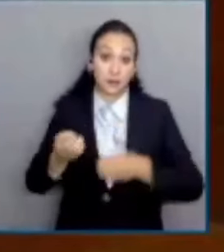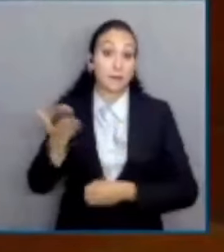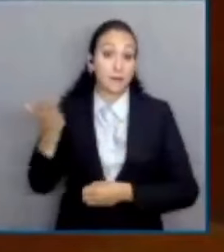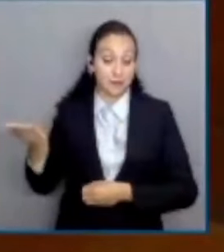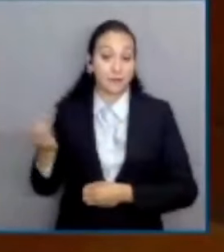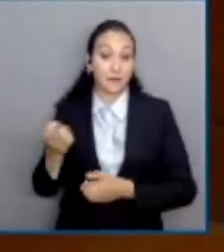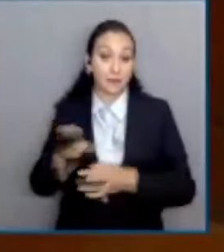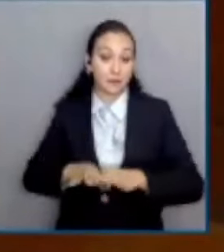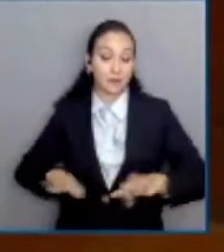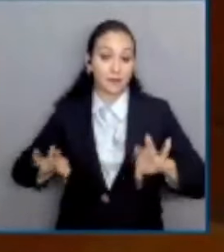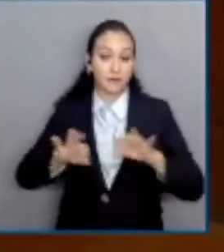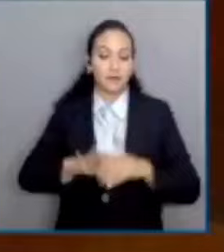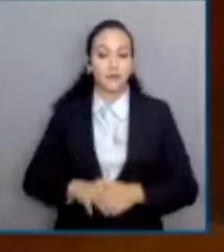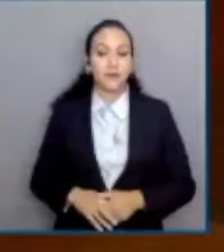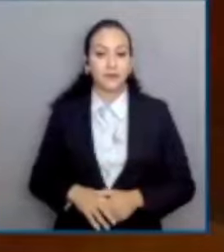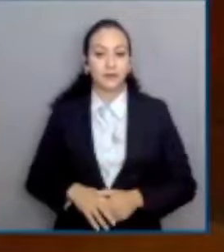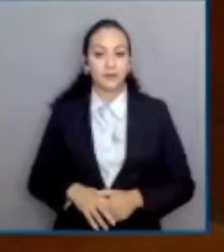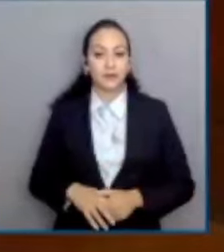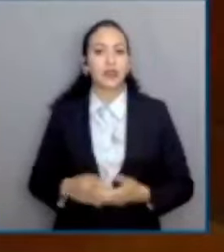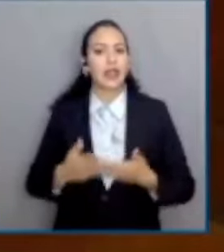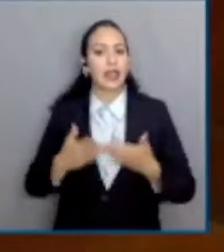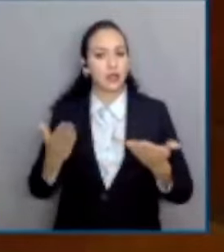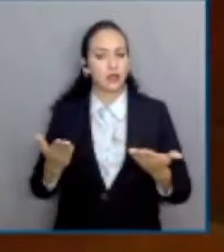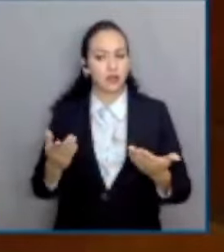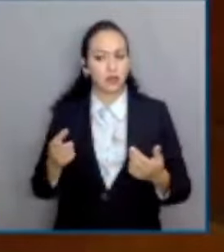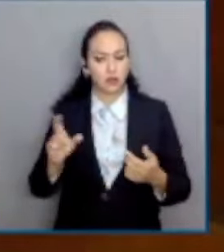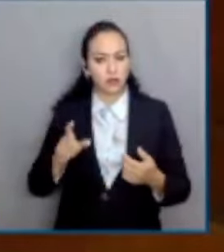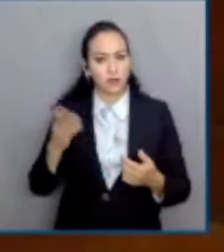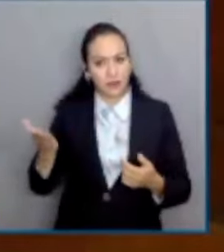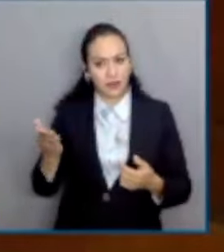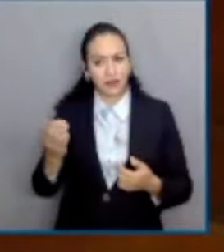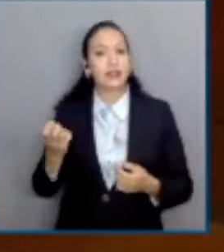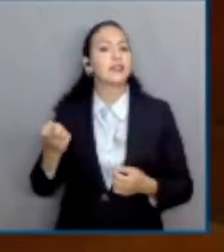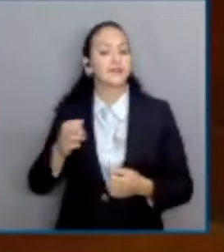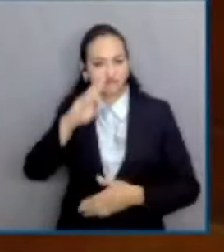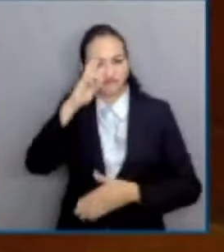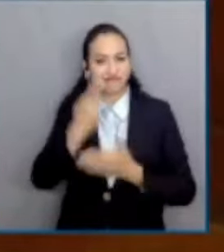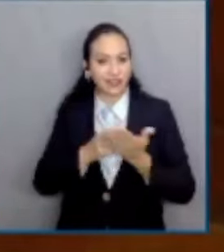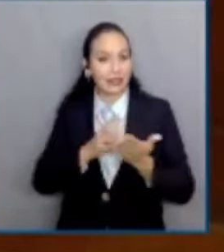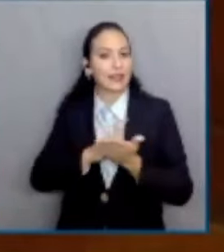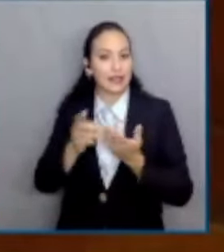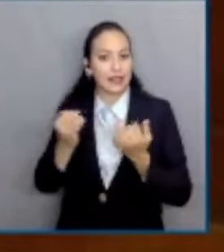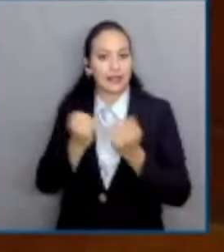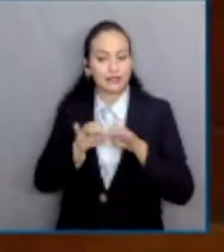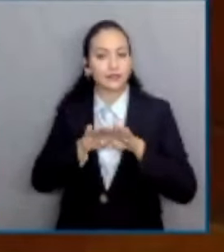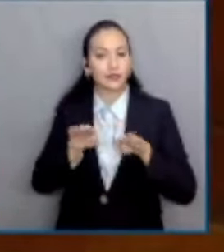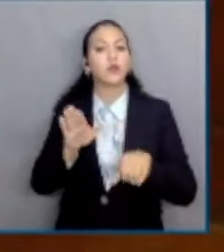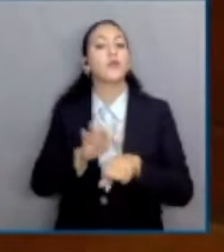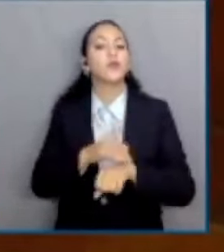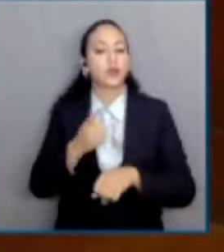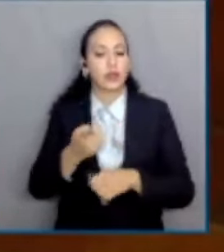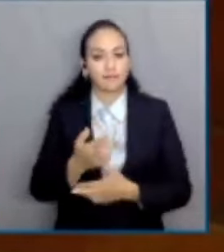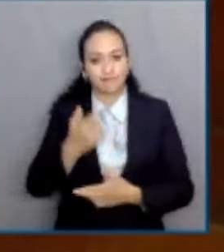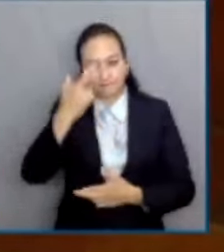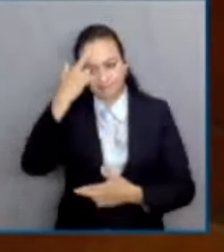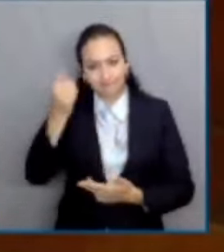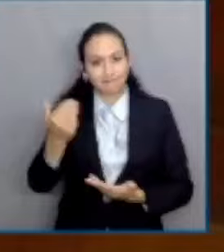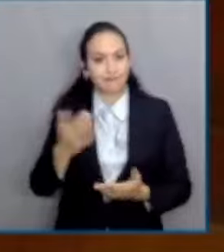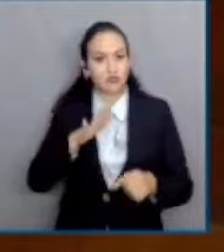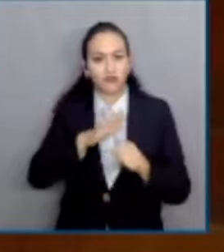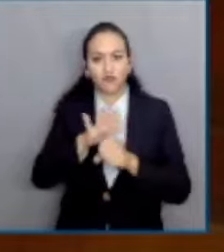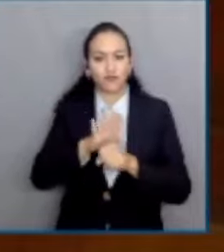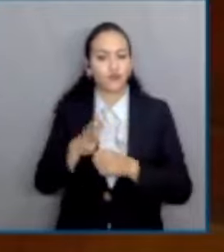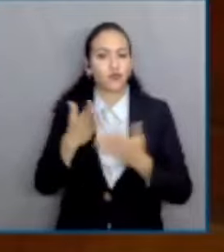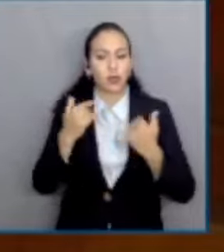Esto resulta violatorio del derecho de igualdad e incide negativamente y sin suficiente justificación en la libertad de